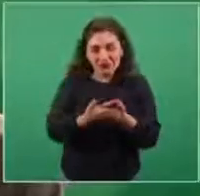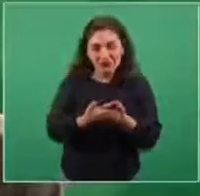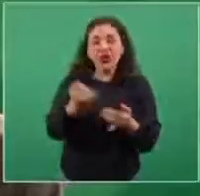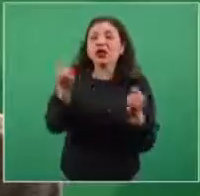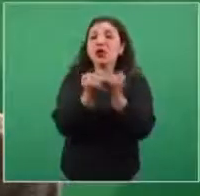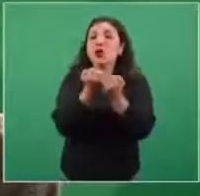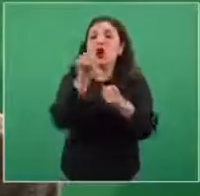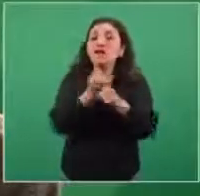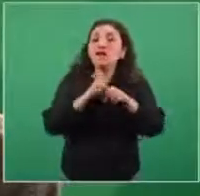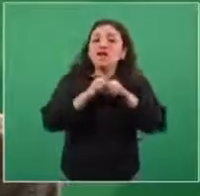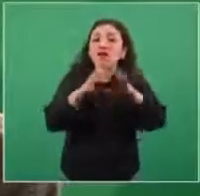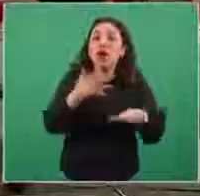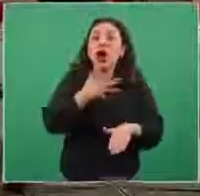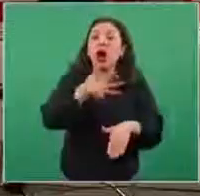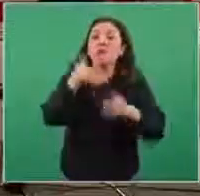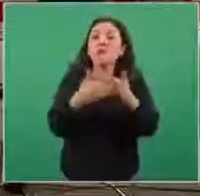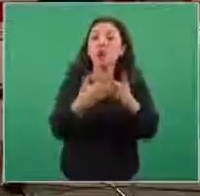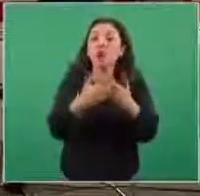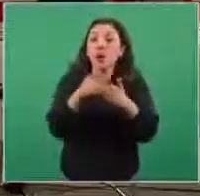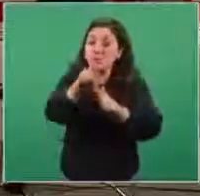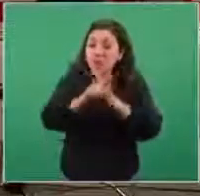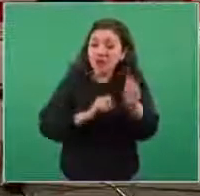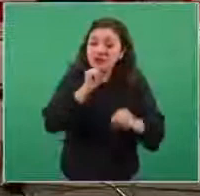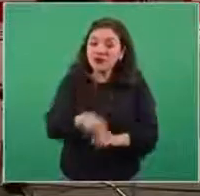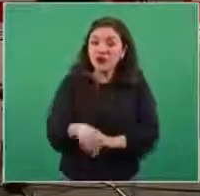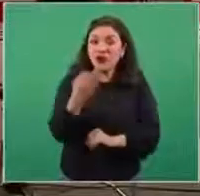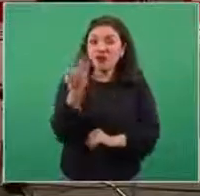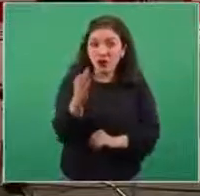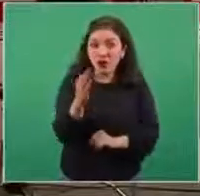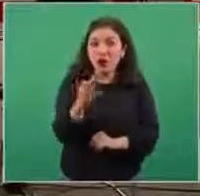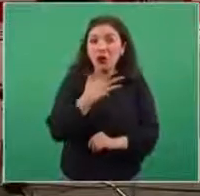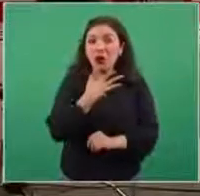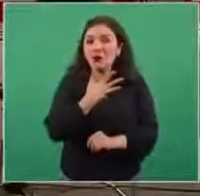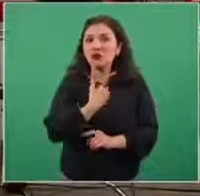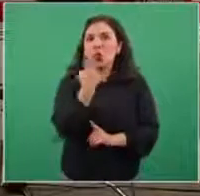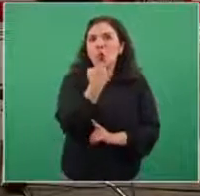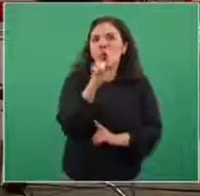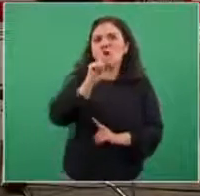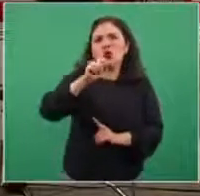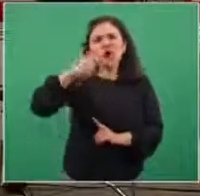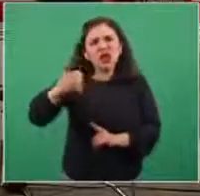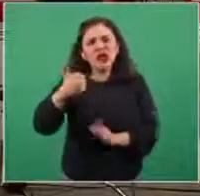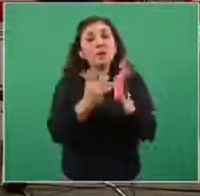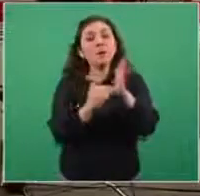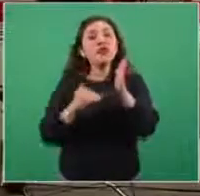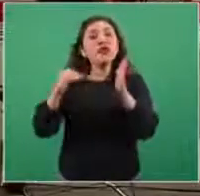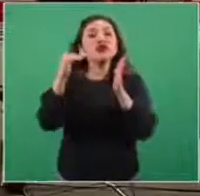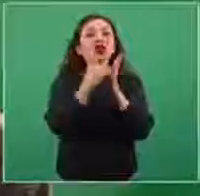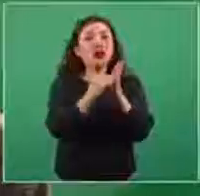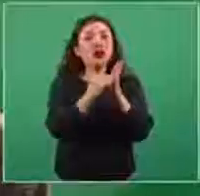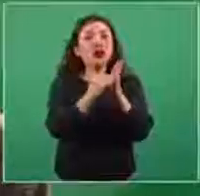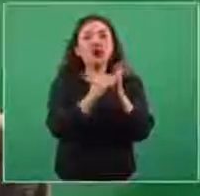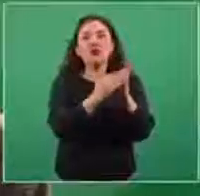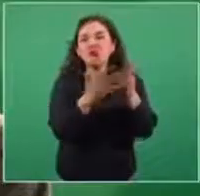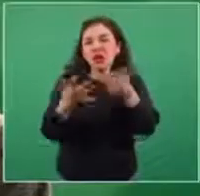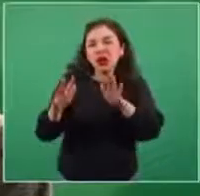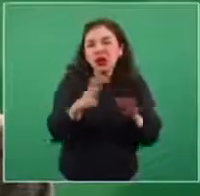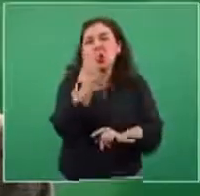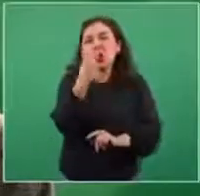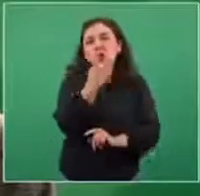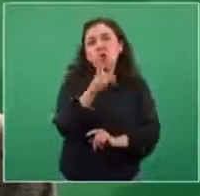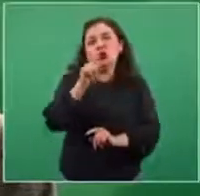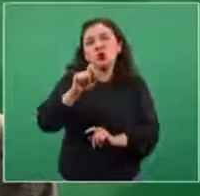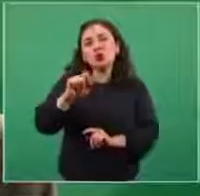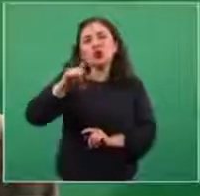información de que estaríamos recibiendo en el mes de febrero entre 1.6 millones a 2